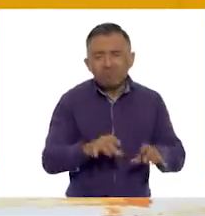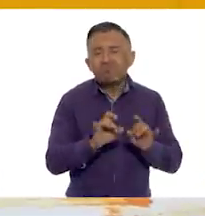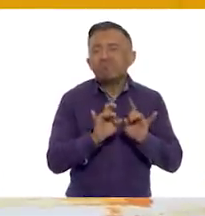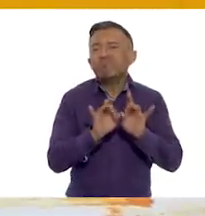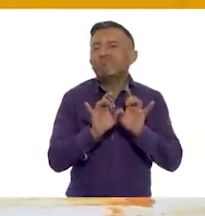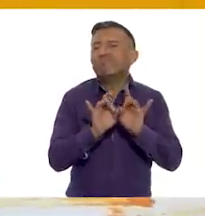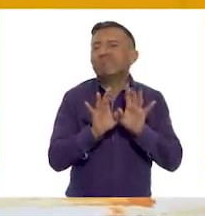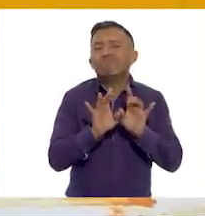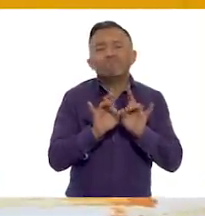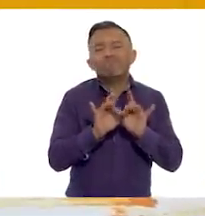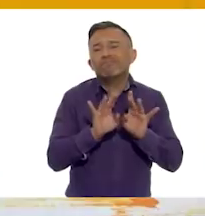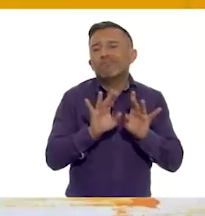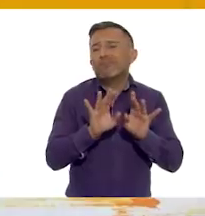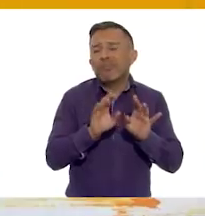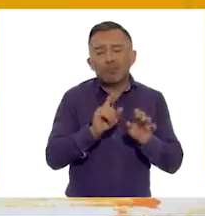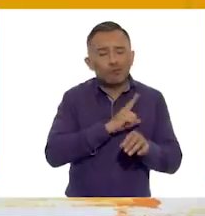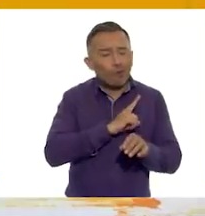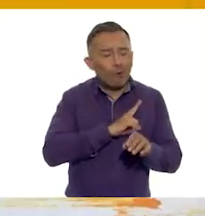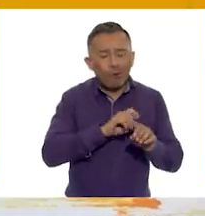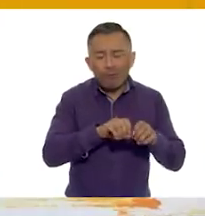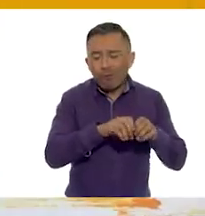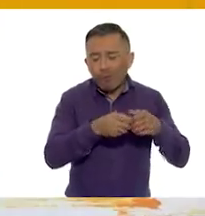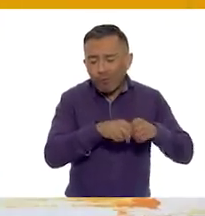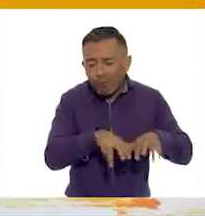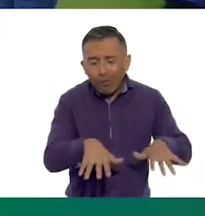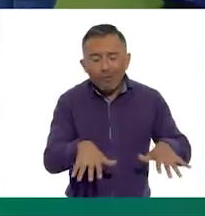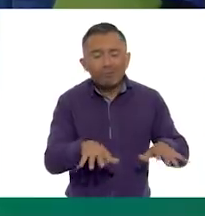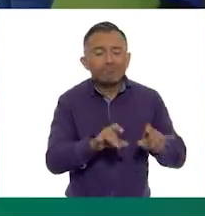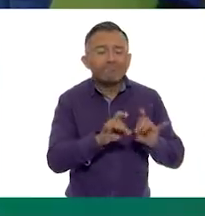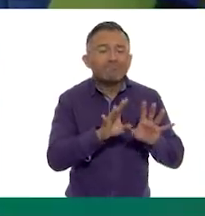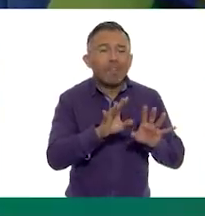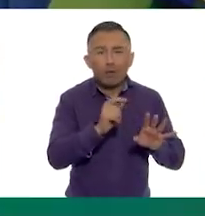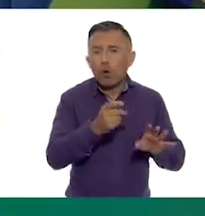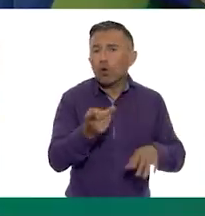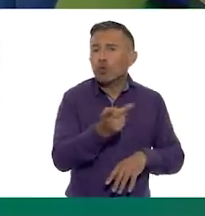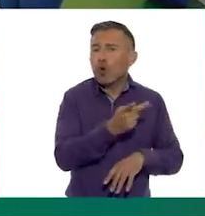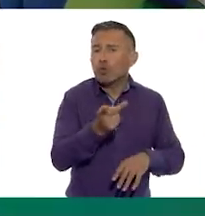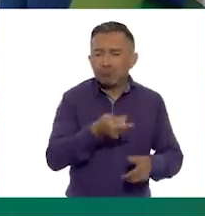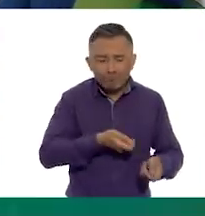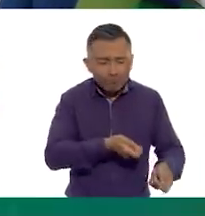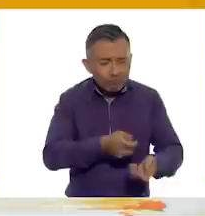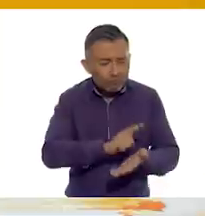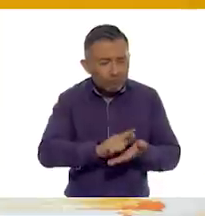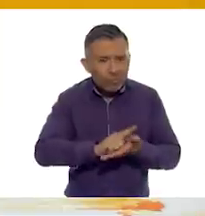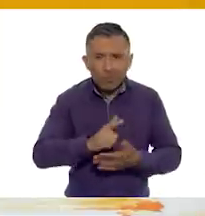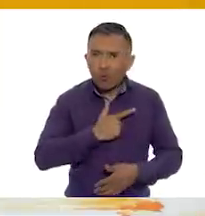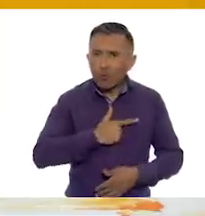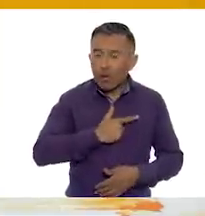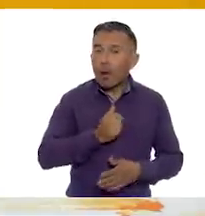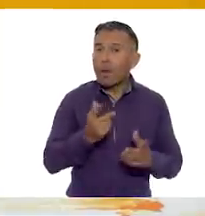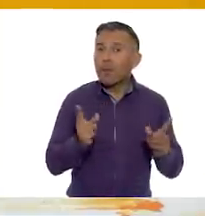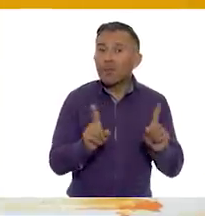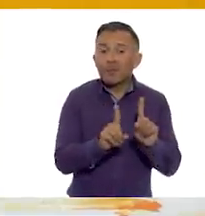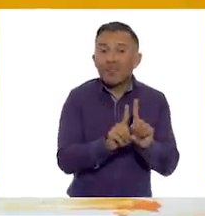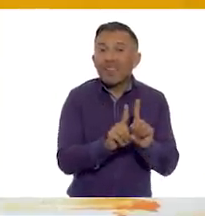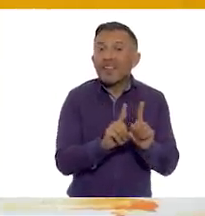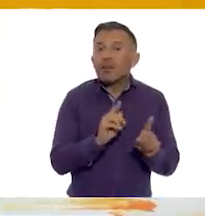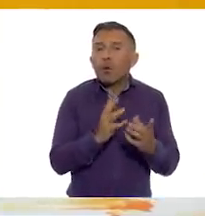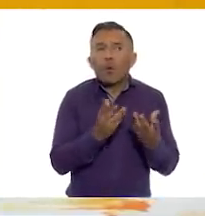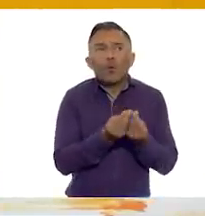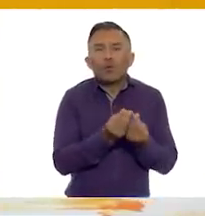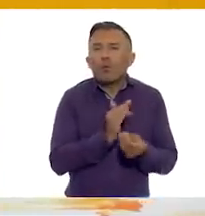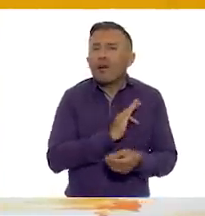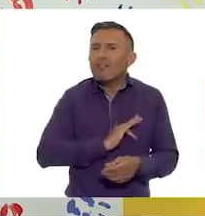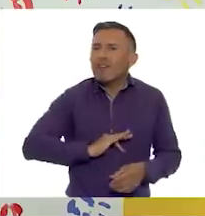que se derramara. Y ambos se sintieron felices porque incluso esos momentos sirven para compartir. ¿Verdad,